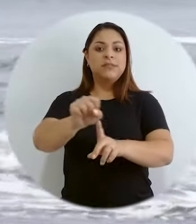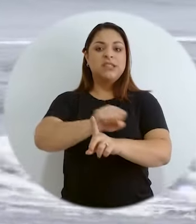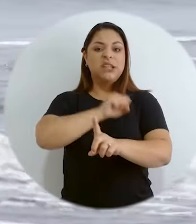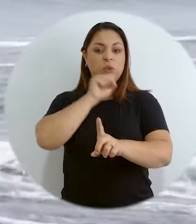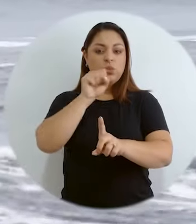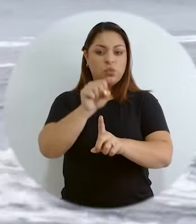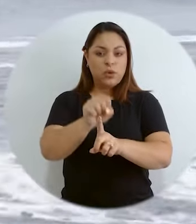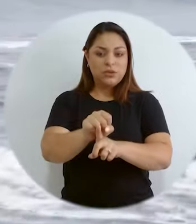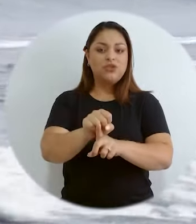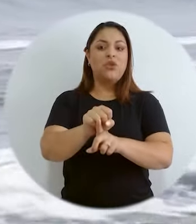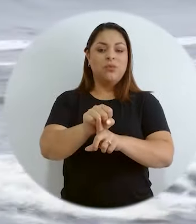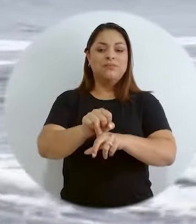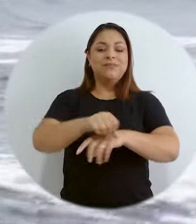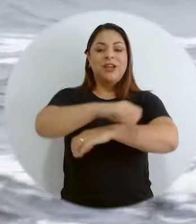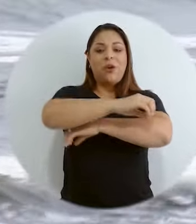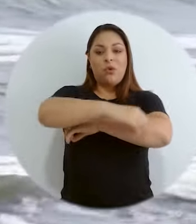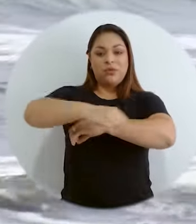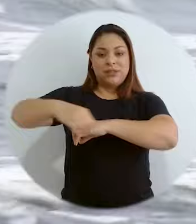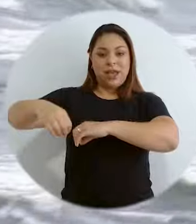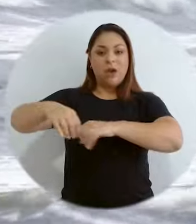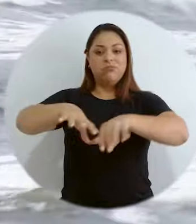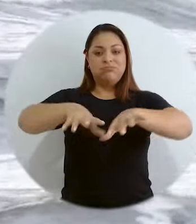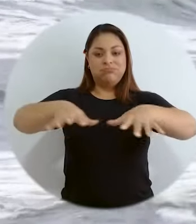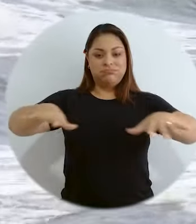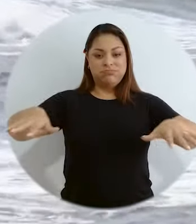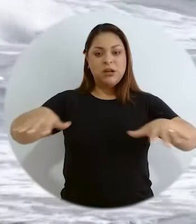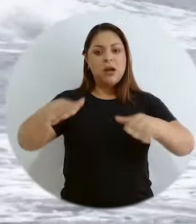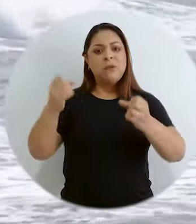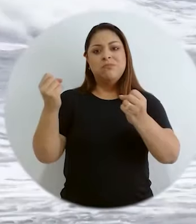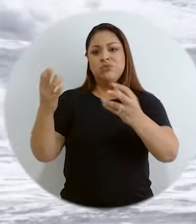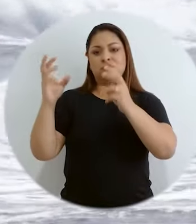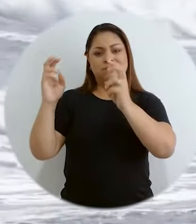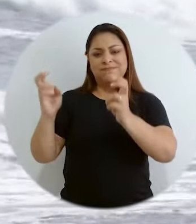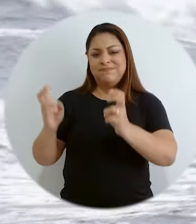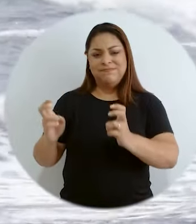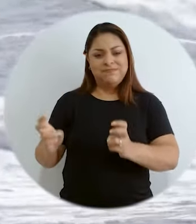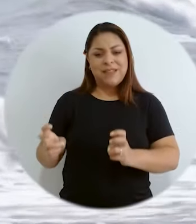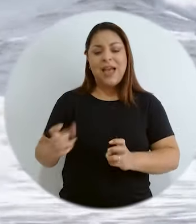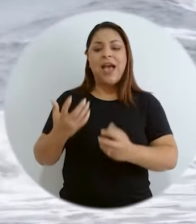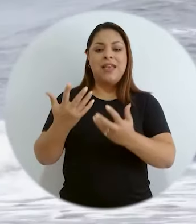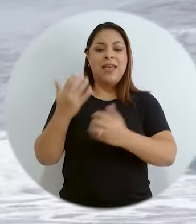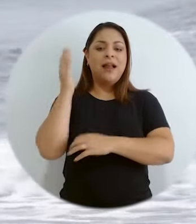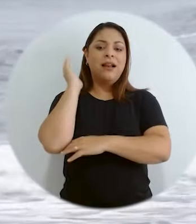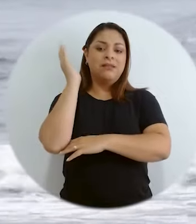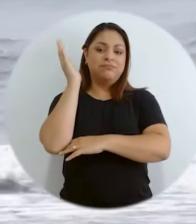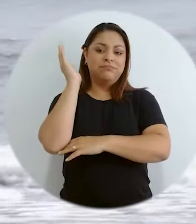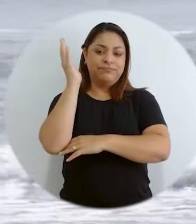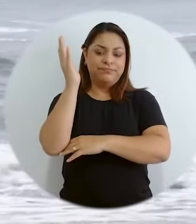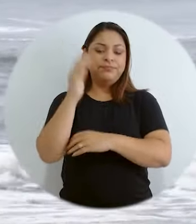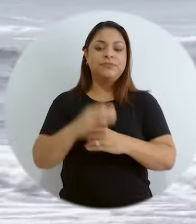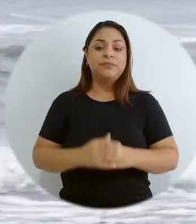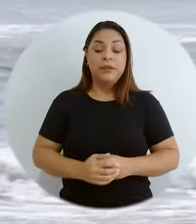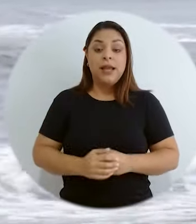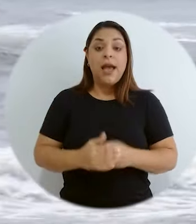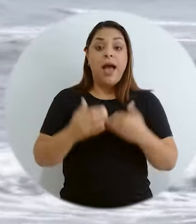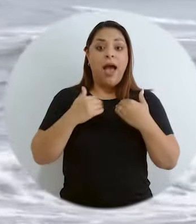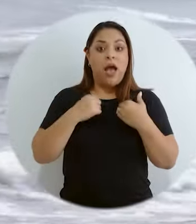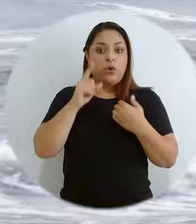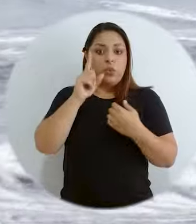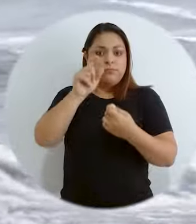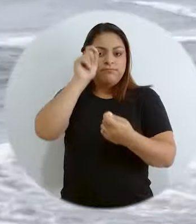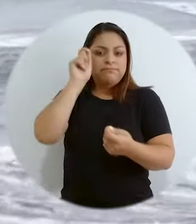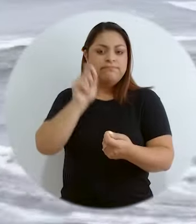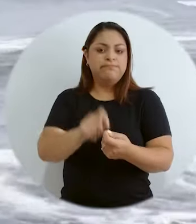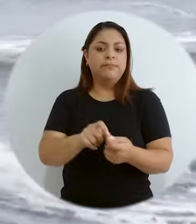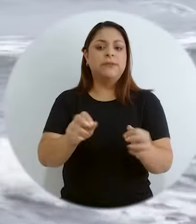situación de los océanos, los muchos puntos que se quieren tratar, y hay un énfasis importante,